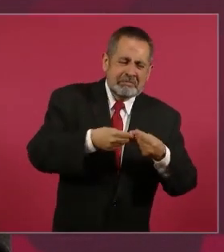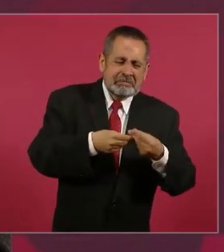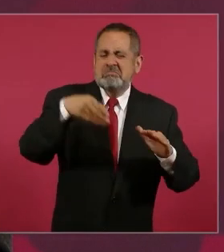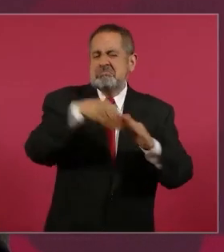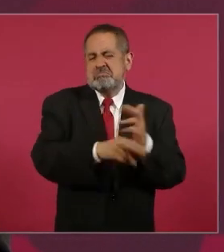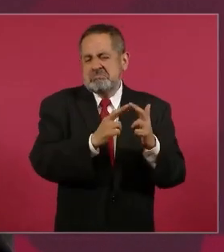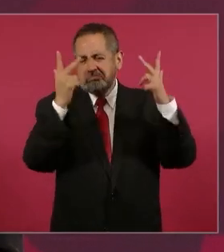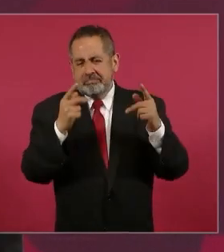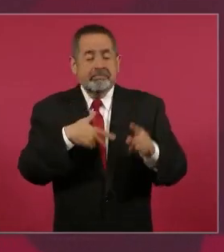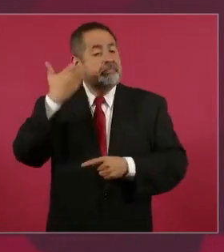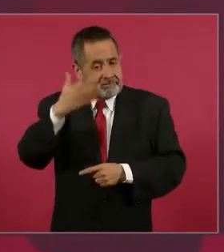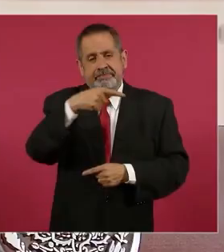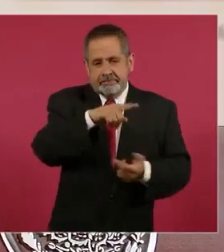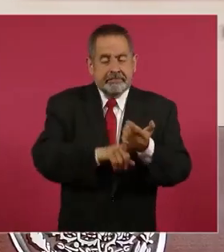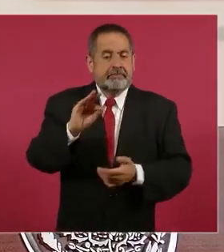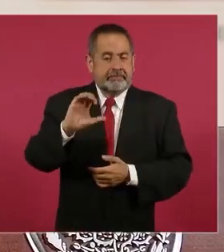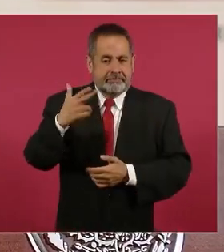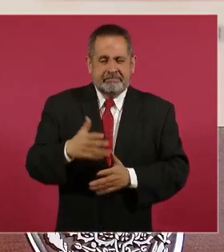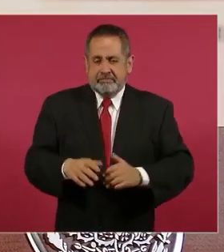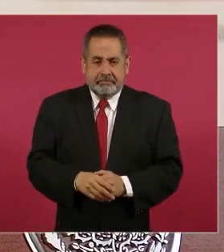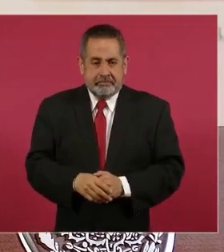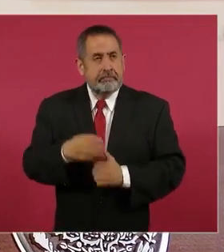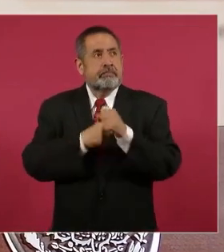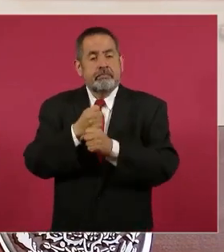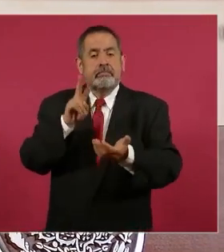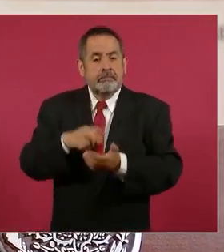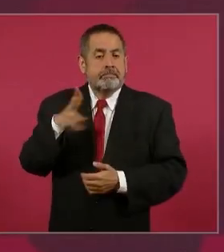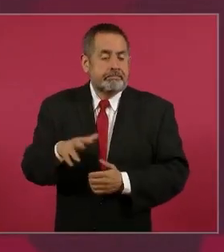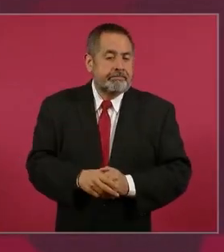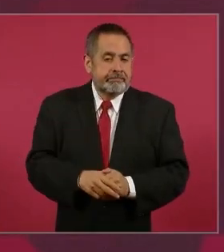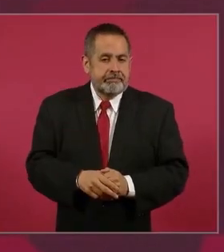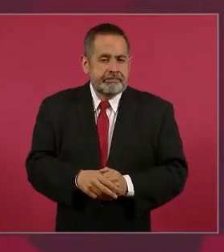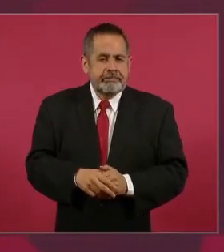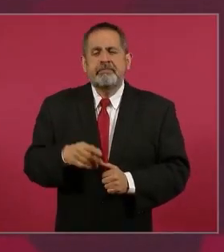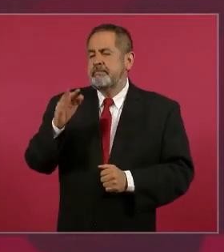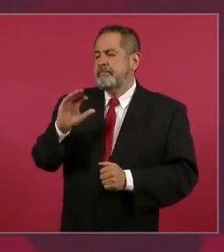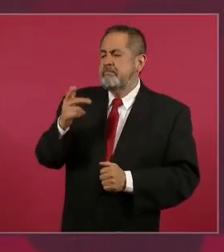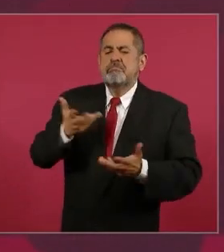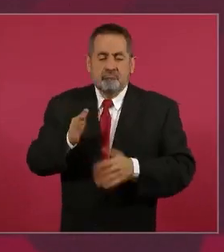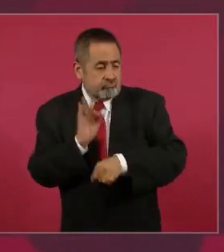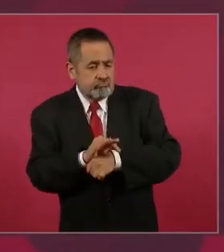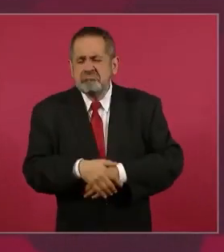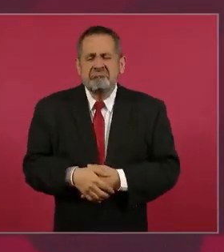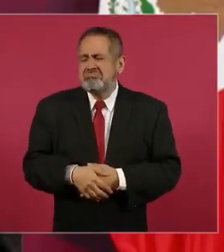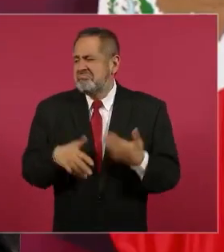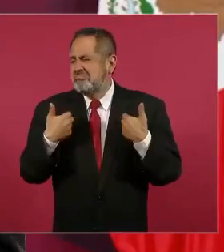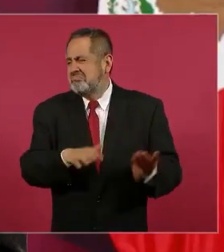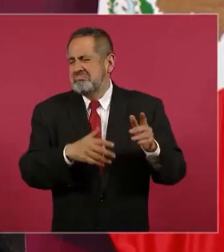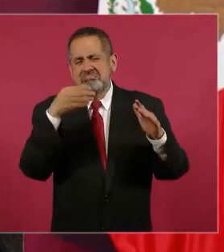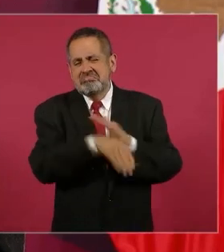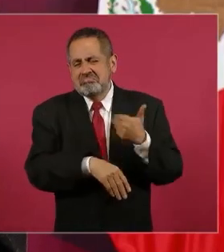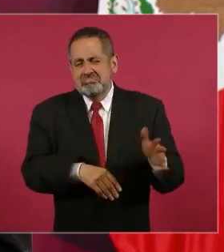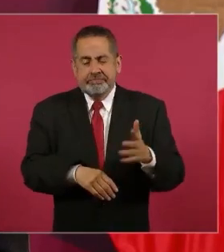durante el gobierno de Calderón en el 2010 y qué hizo Calderón nada pero